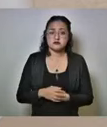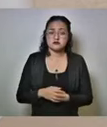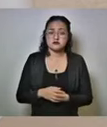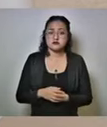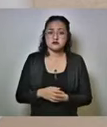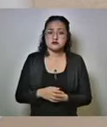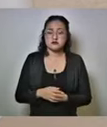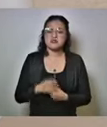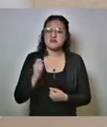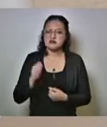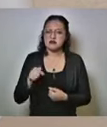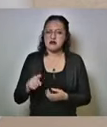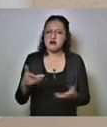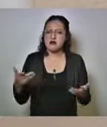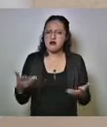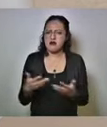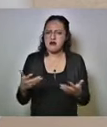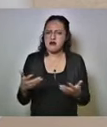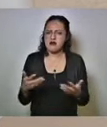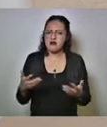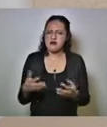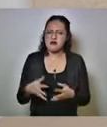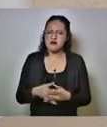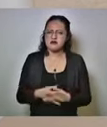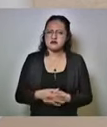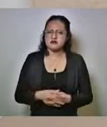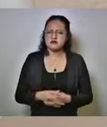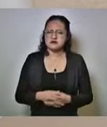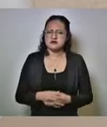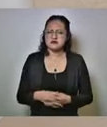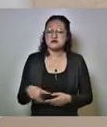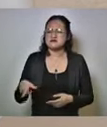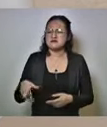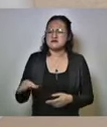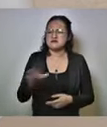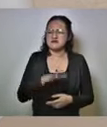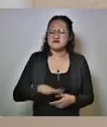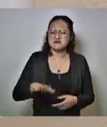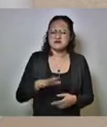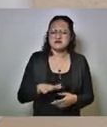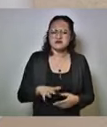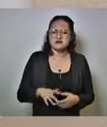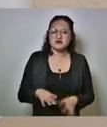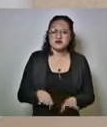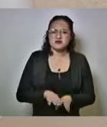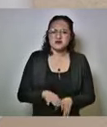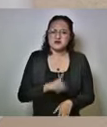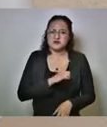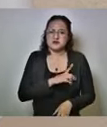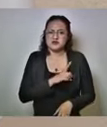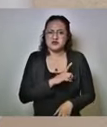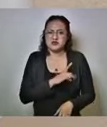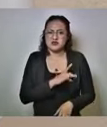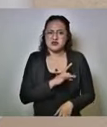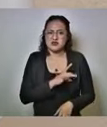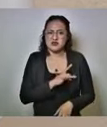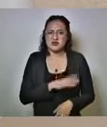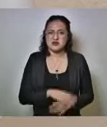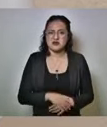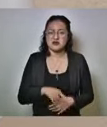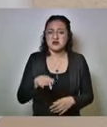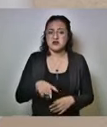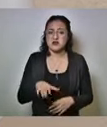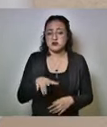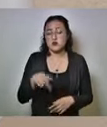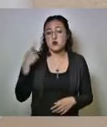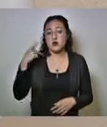son los que construyeron ese ambiente de miedo acá en